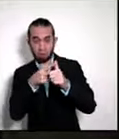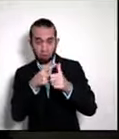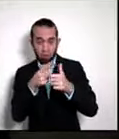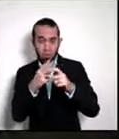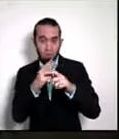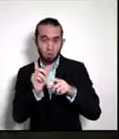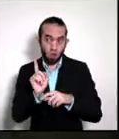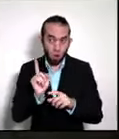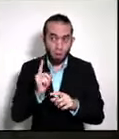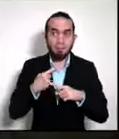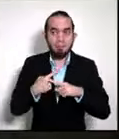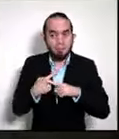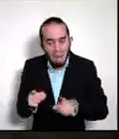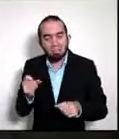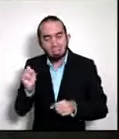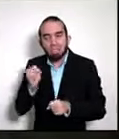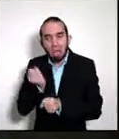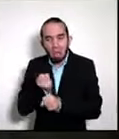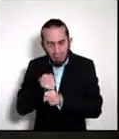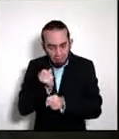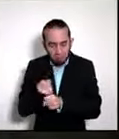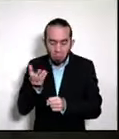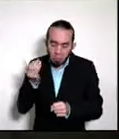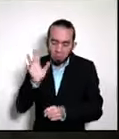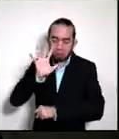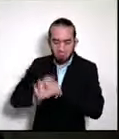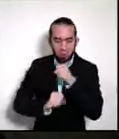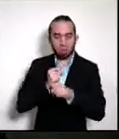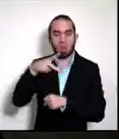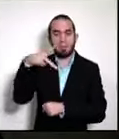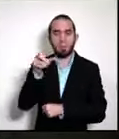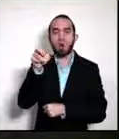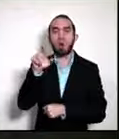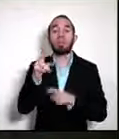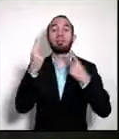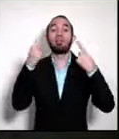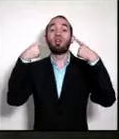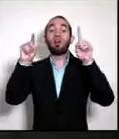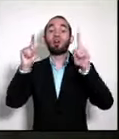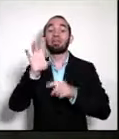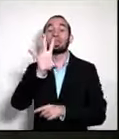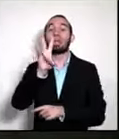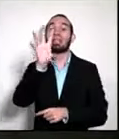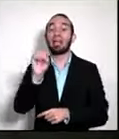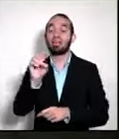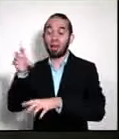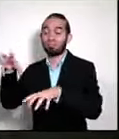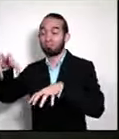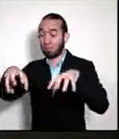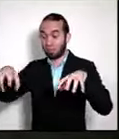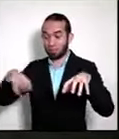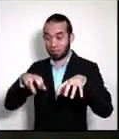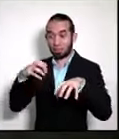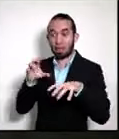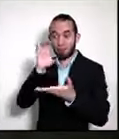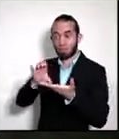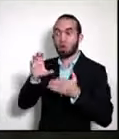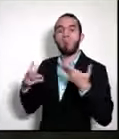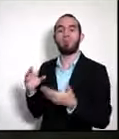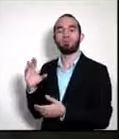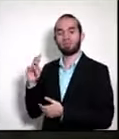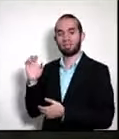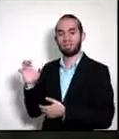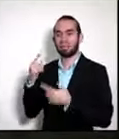pero sí que ya lo viene haciendo en los últimos cinco años Procomer le generado más de 70 leads de inversión a Cinde a través de esa